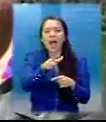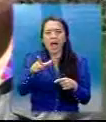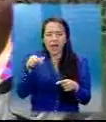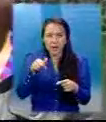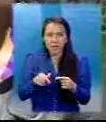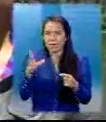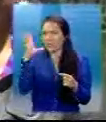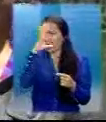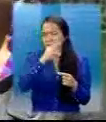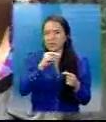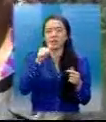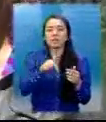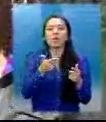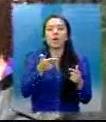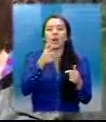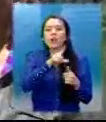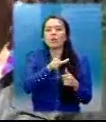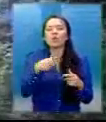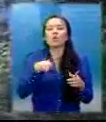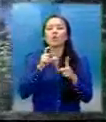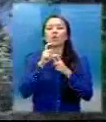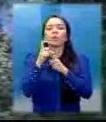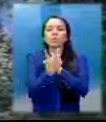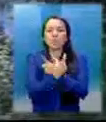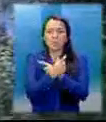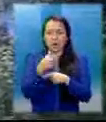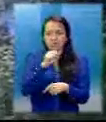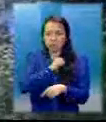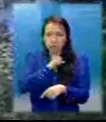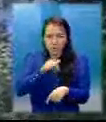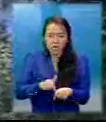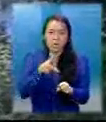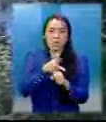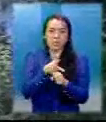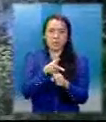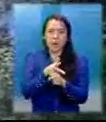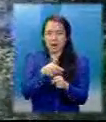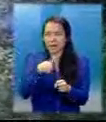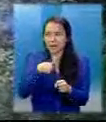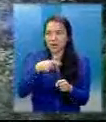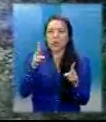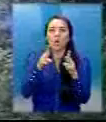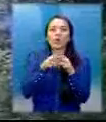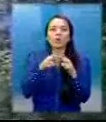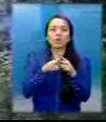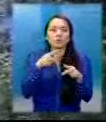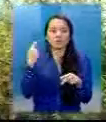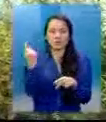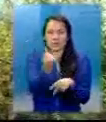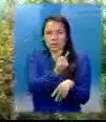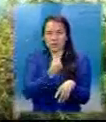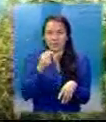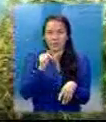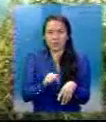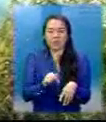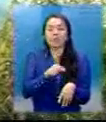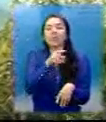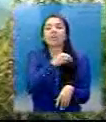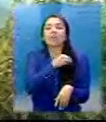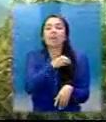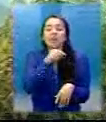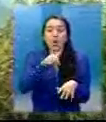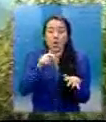también tenemos como que más contacto con la cultura. El viaje a la Laguna de Chicabal es recomendado por guías turísticos en horas de la mañana,